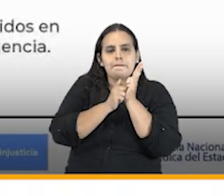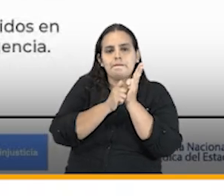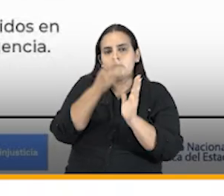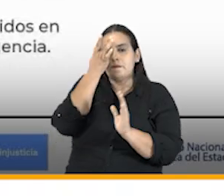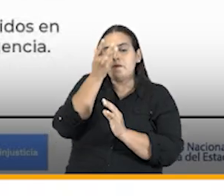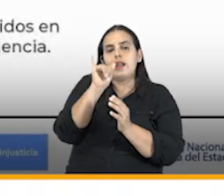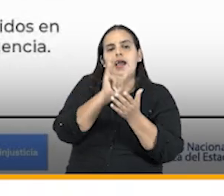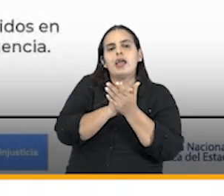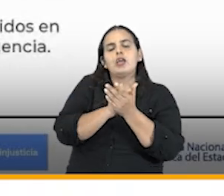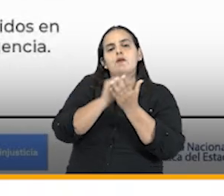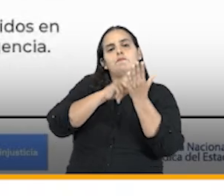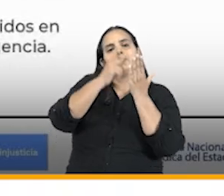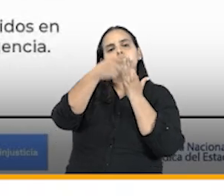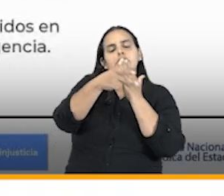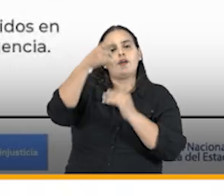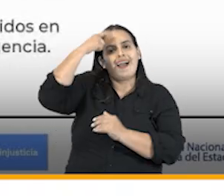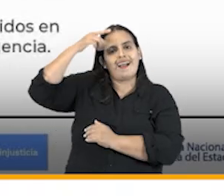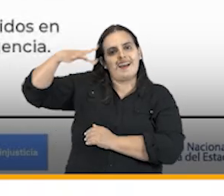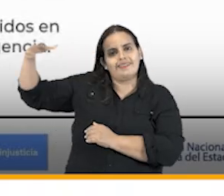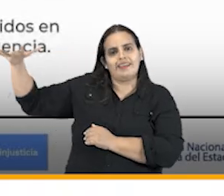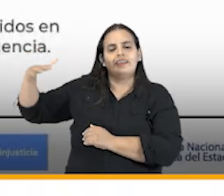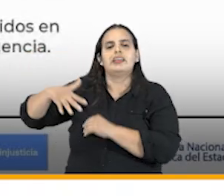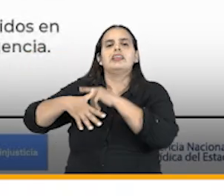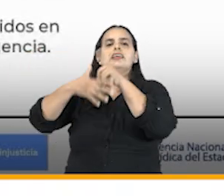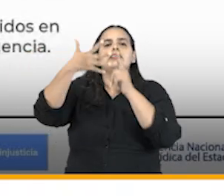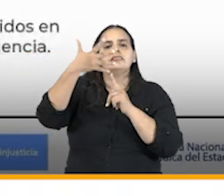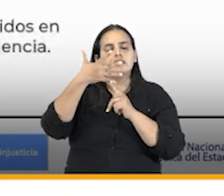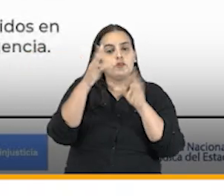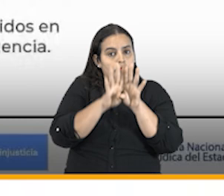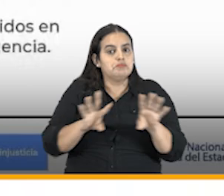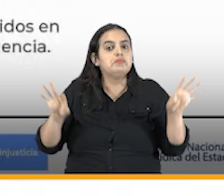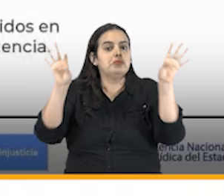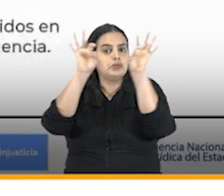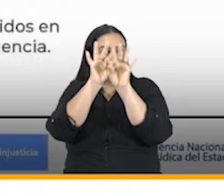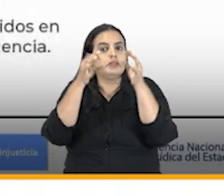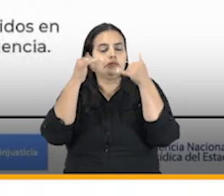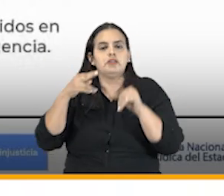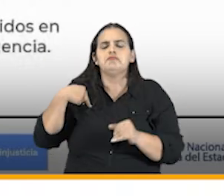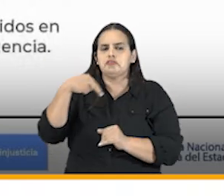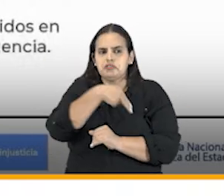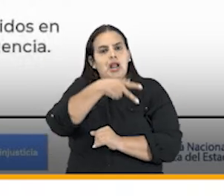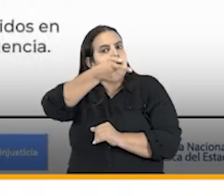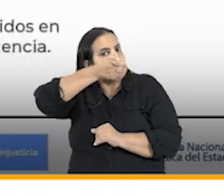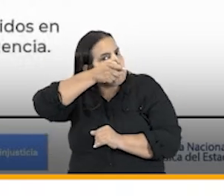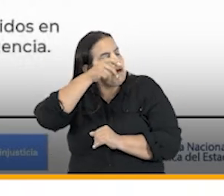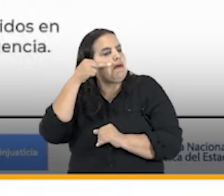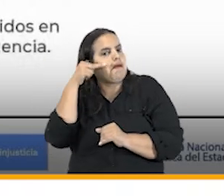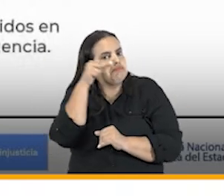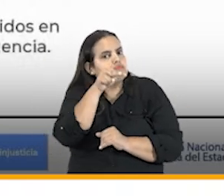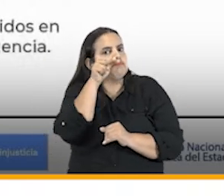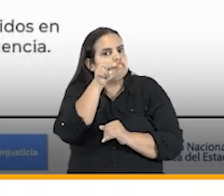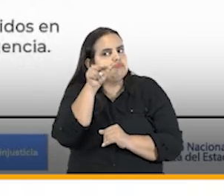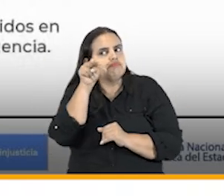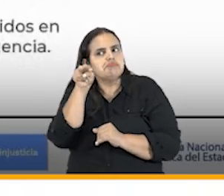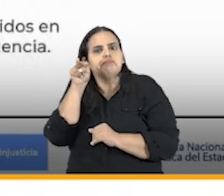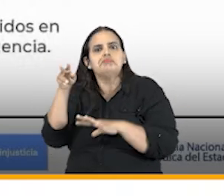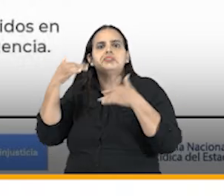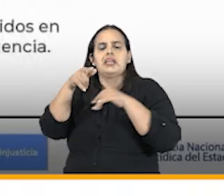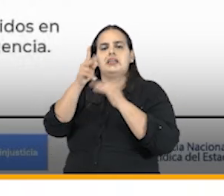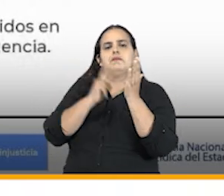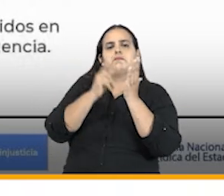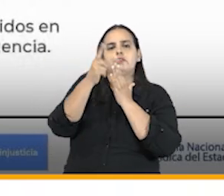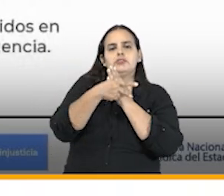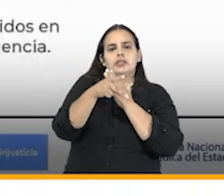proyecto acuarela en cartagena y tenemos 5 litigios importantísimos en los que estamos interviniendo este